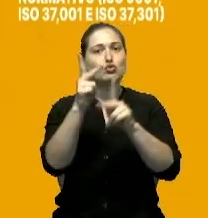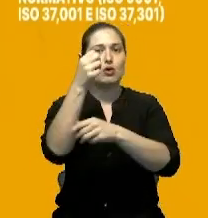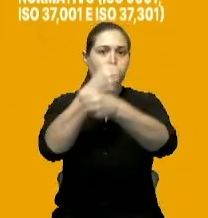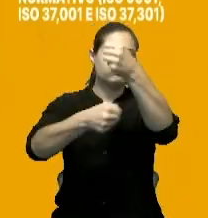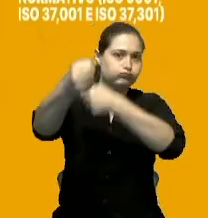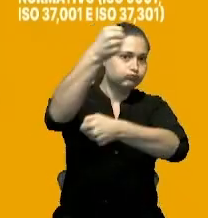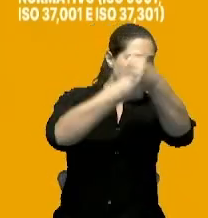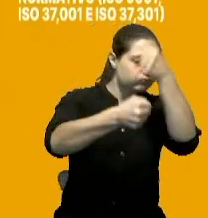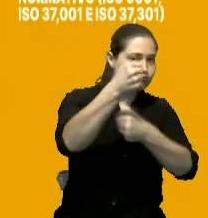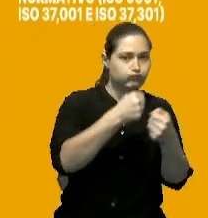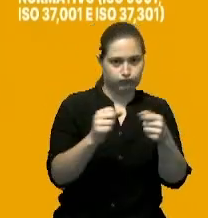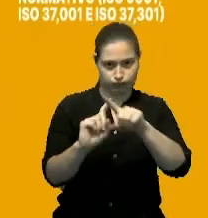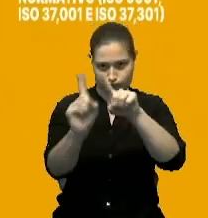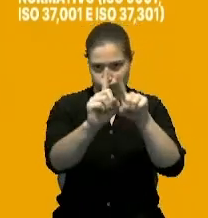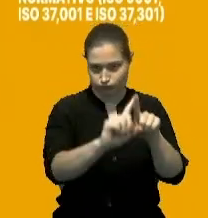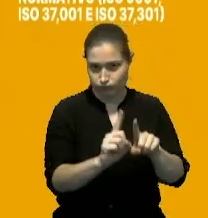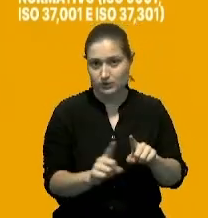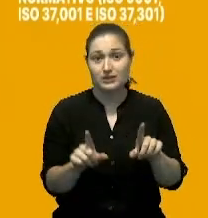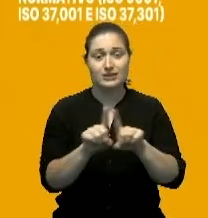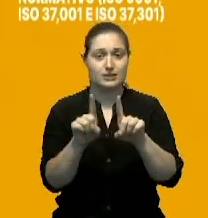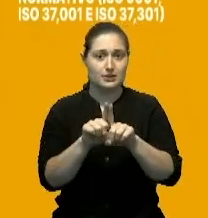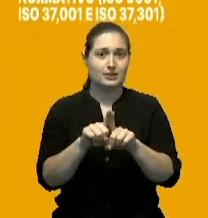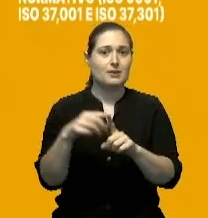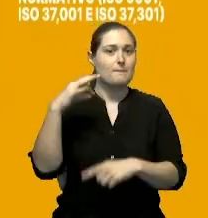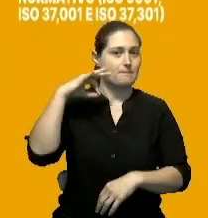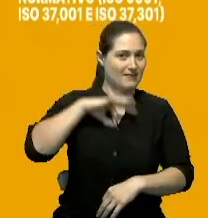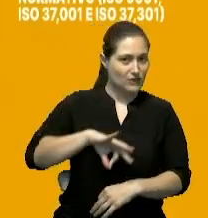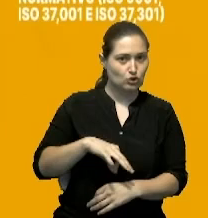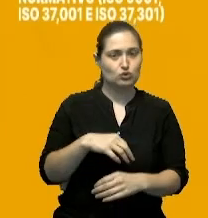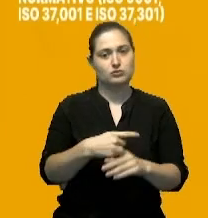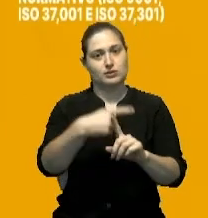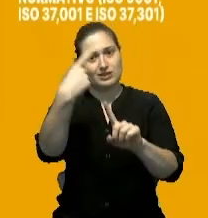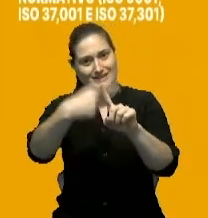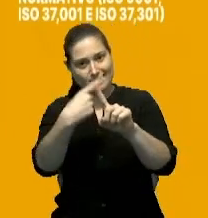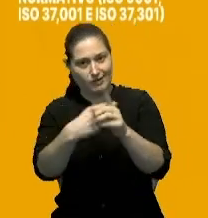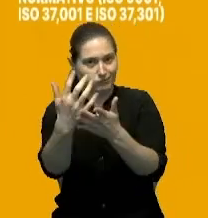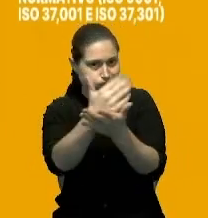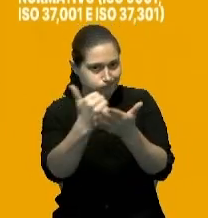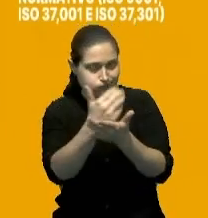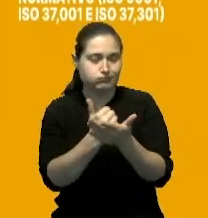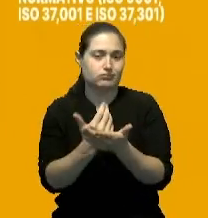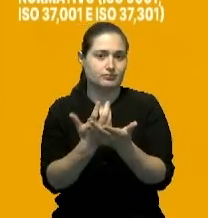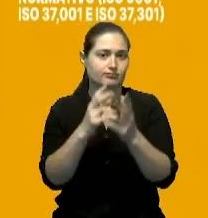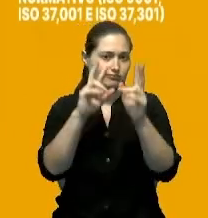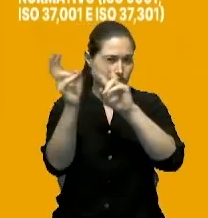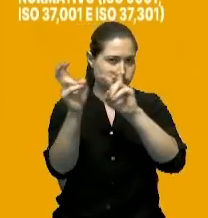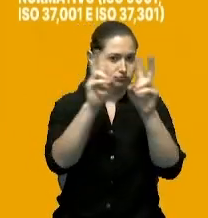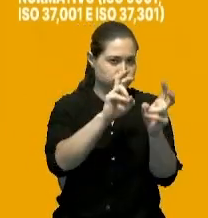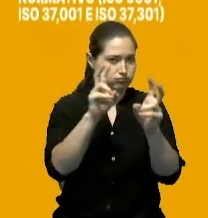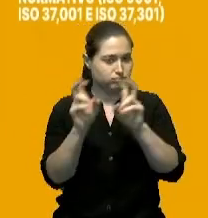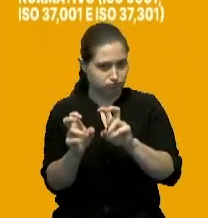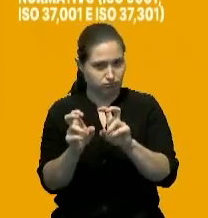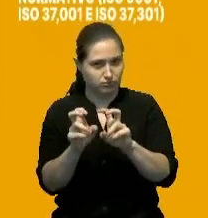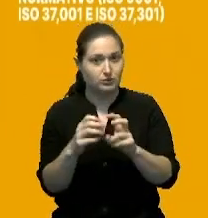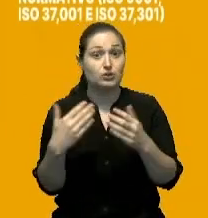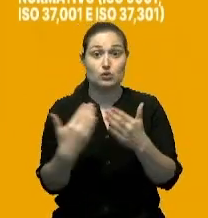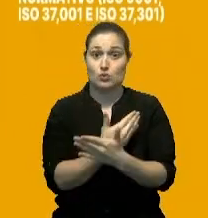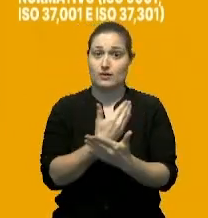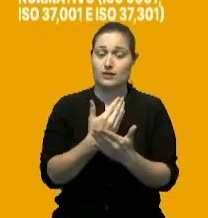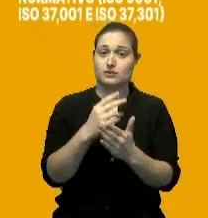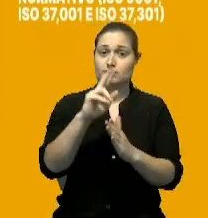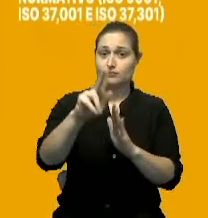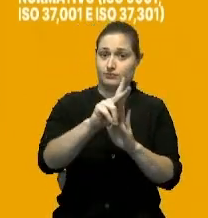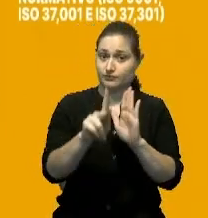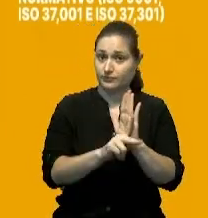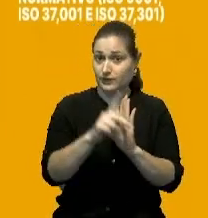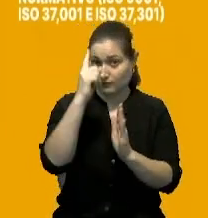establecimiento de la escala salarial beneficios compensatorios para los funcionarios del servicio exterior introducción de política para asegurar la alternancia y